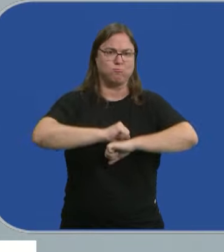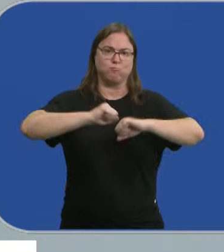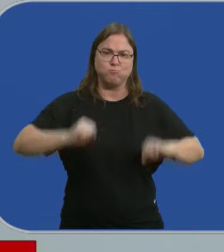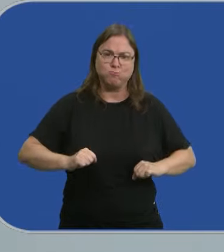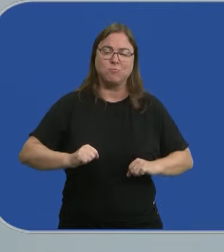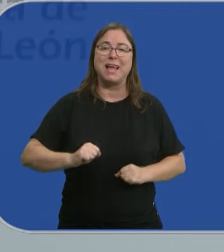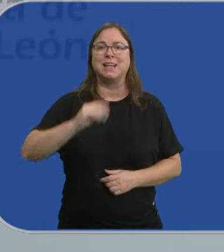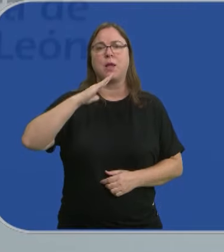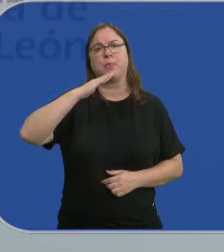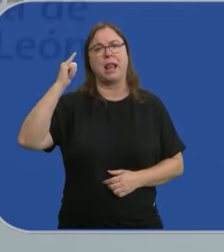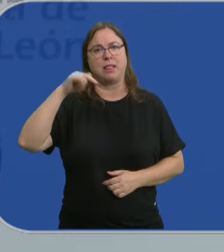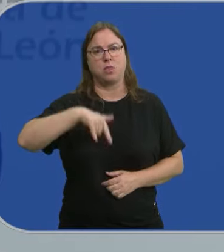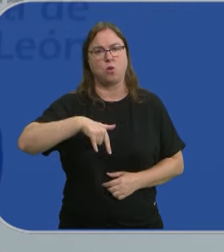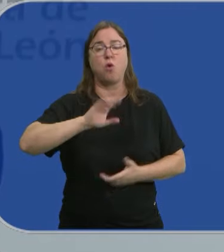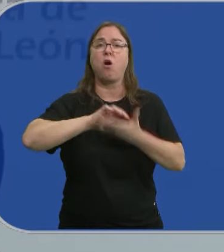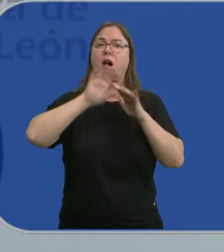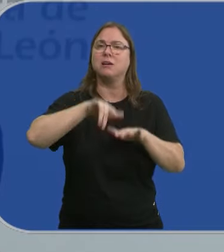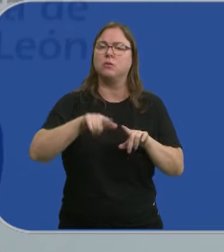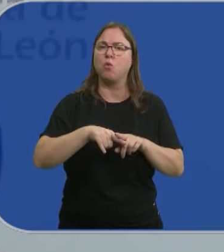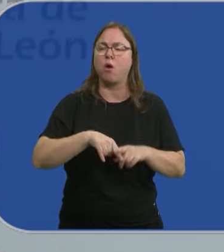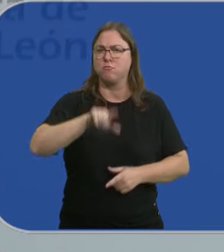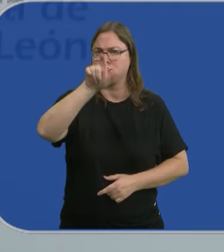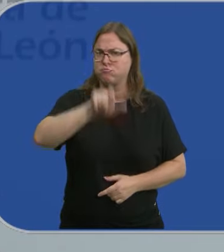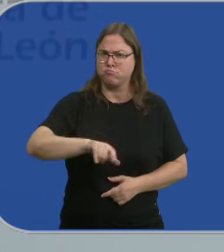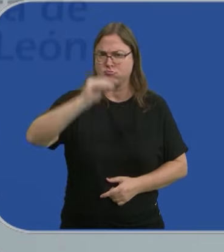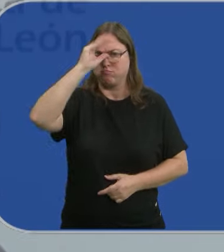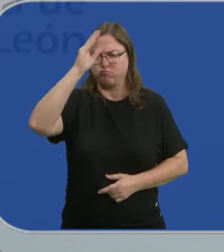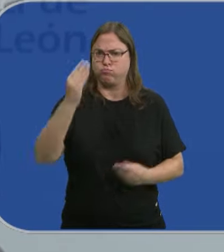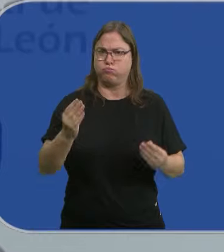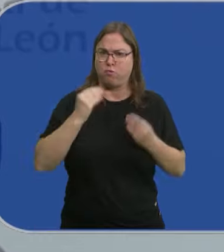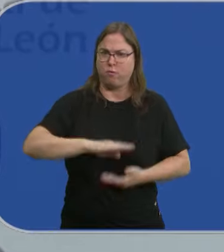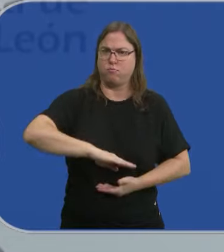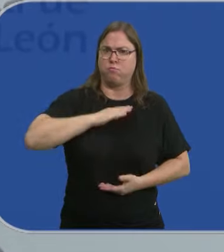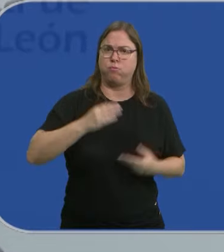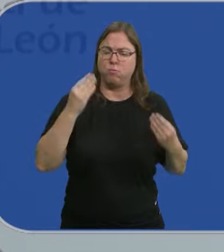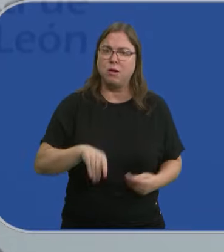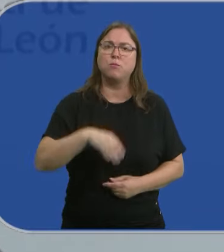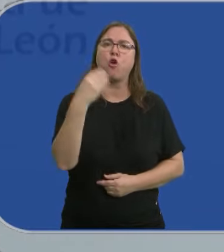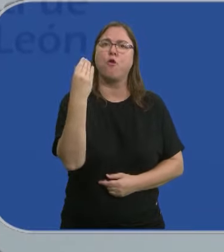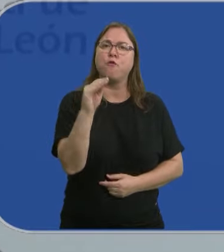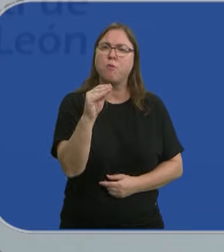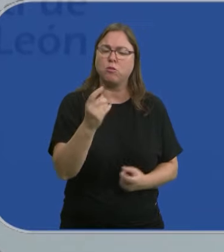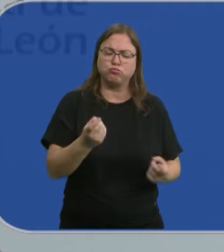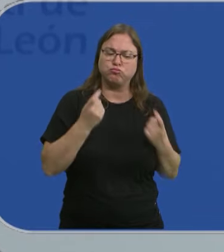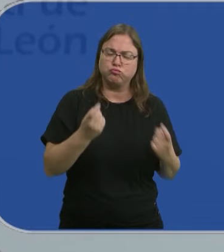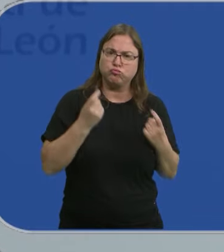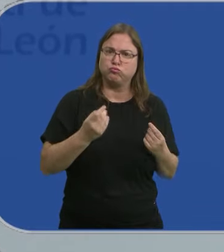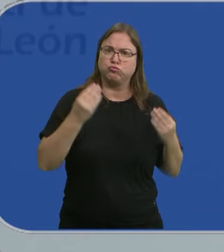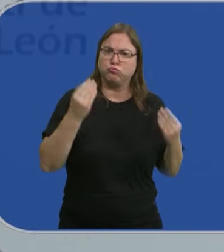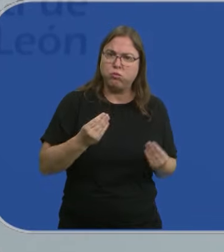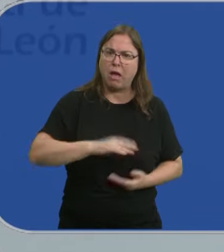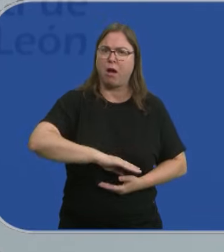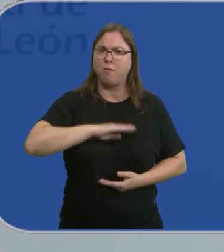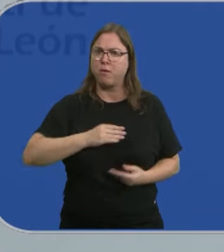generar talento. Castilla y León es una comunidad de talento, es una comunidad donde los jóvenes tienen una alta cualificación, una